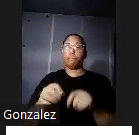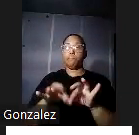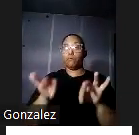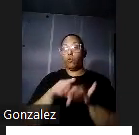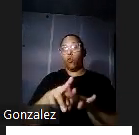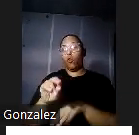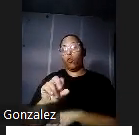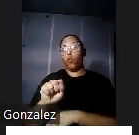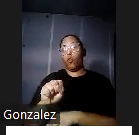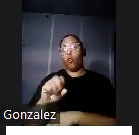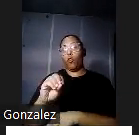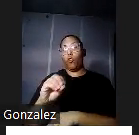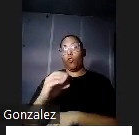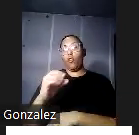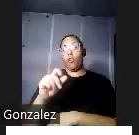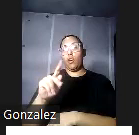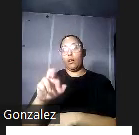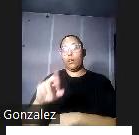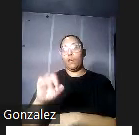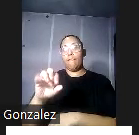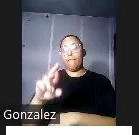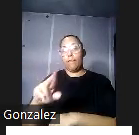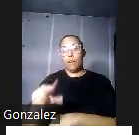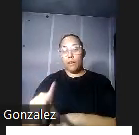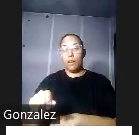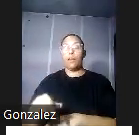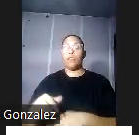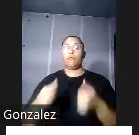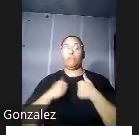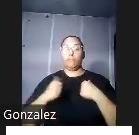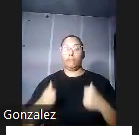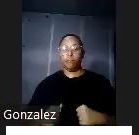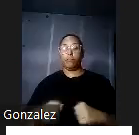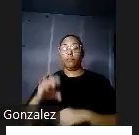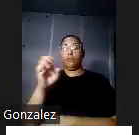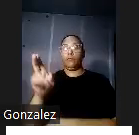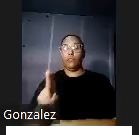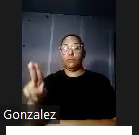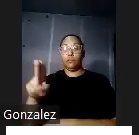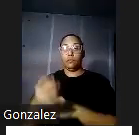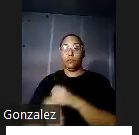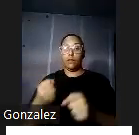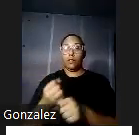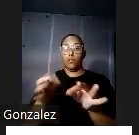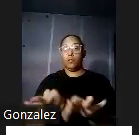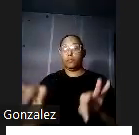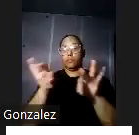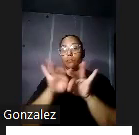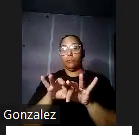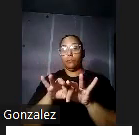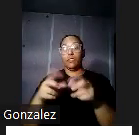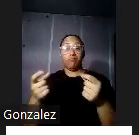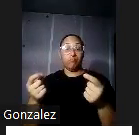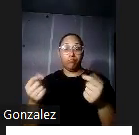para erradicar la anquilostomiasis en áreas infectadas del sur de los Estados Unidos para que ustedes vean lo importante de lo que se está haciendo aquí en Puerto Rico se